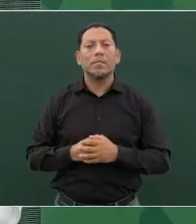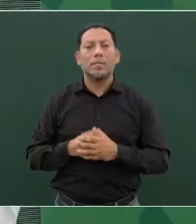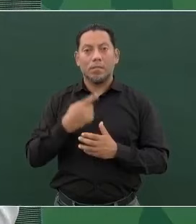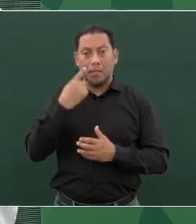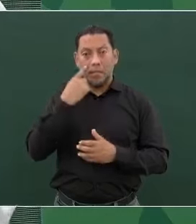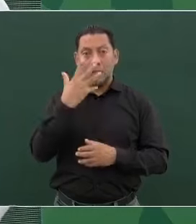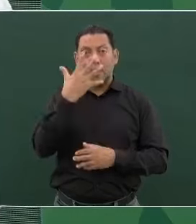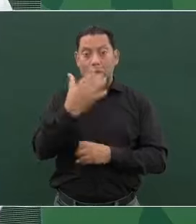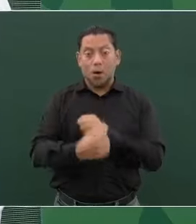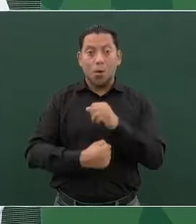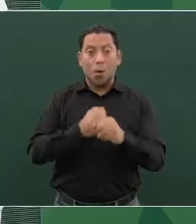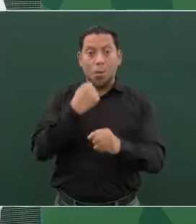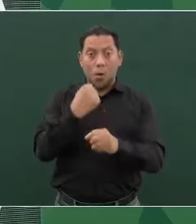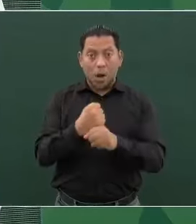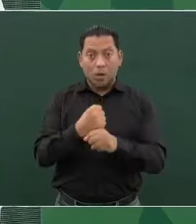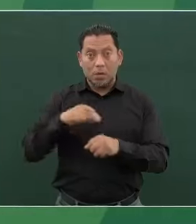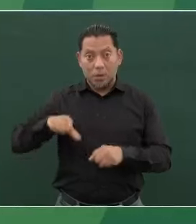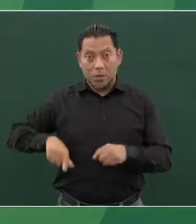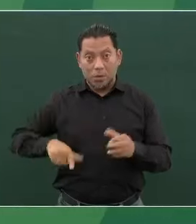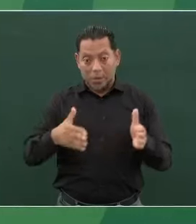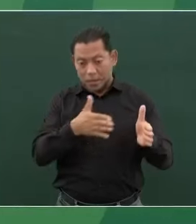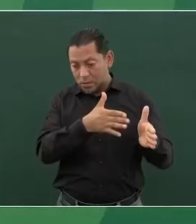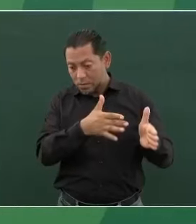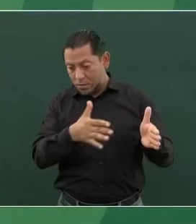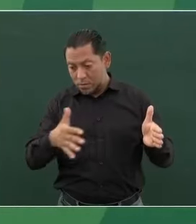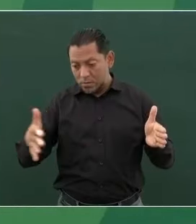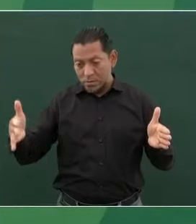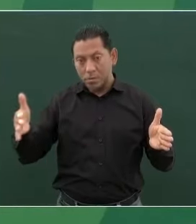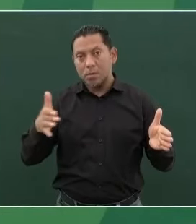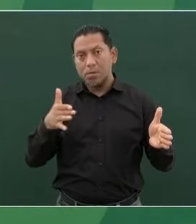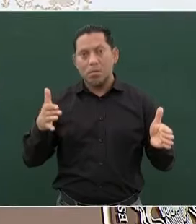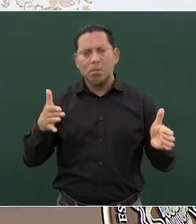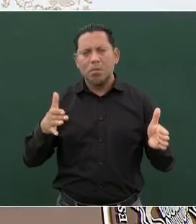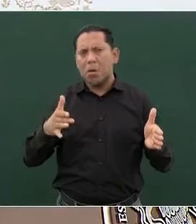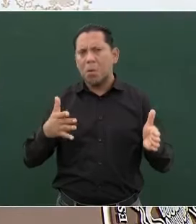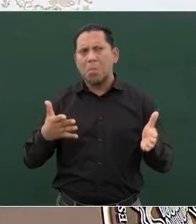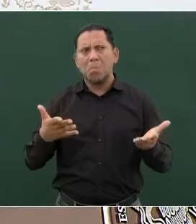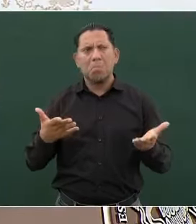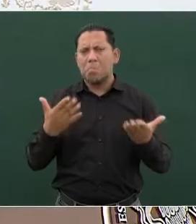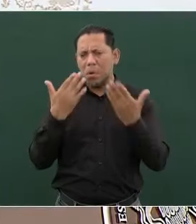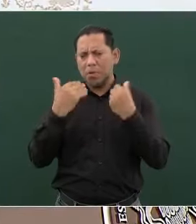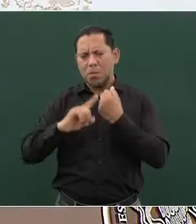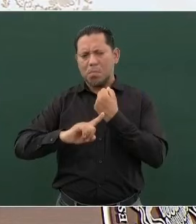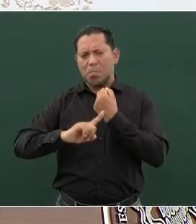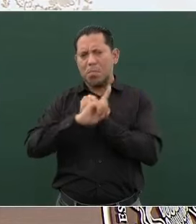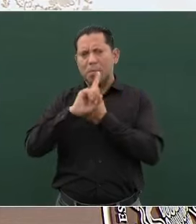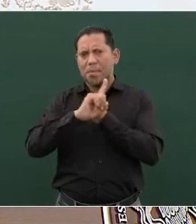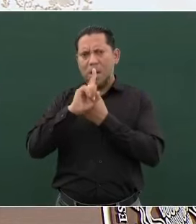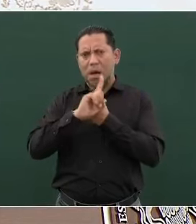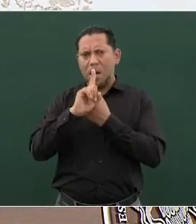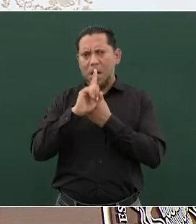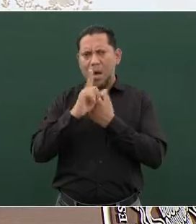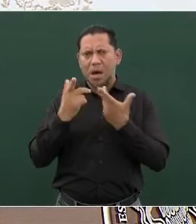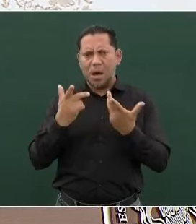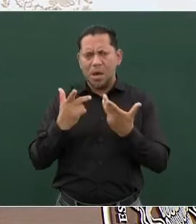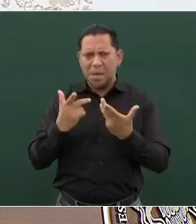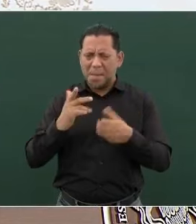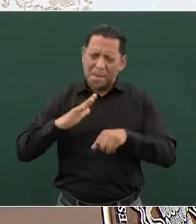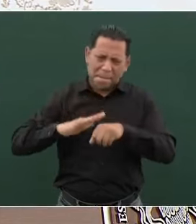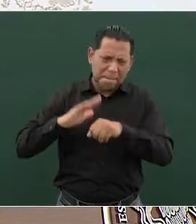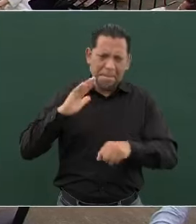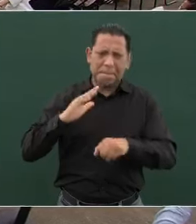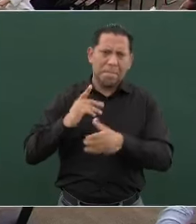cinco años no hemos tenido problemas de inseguridad